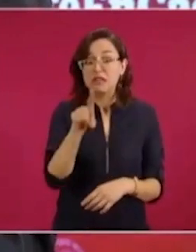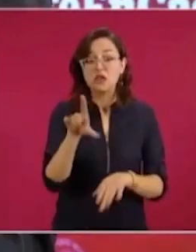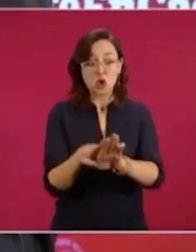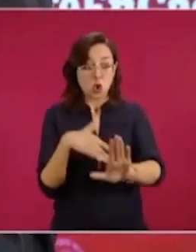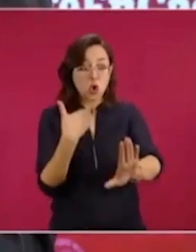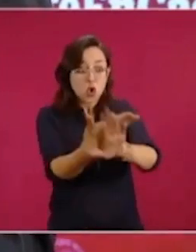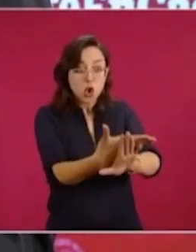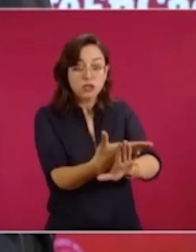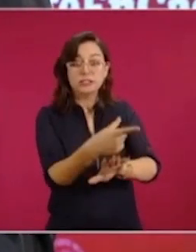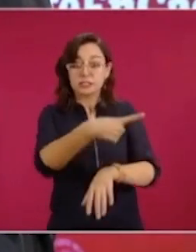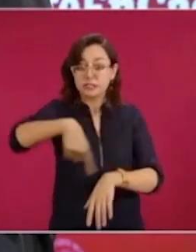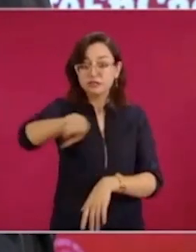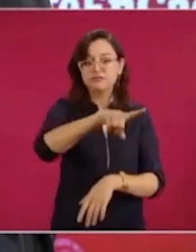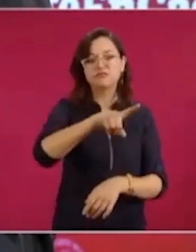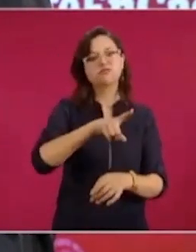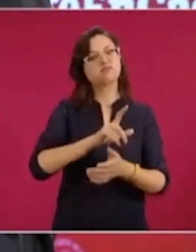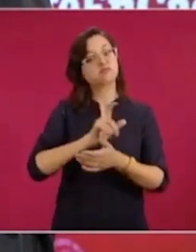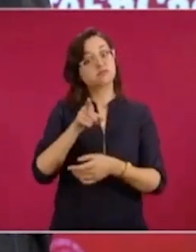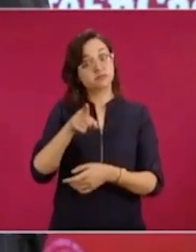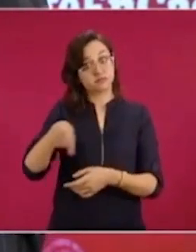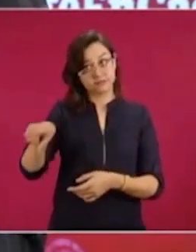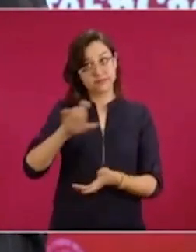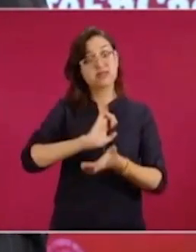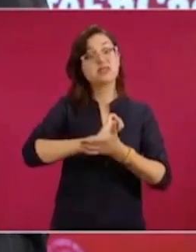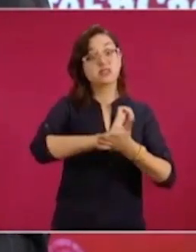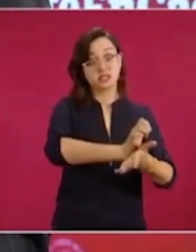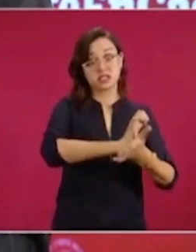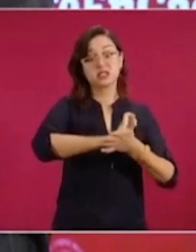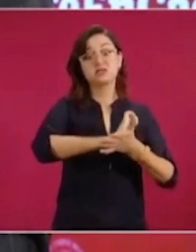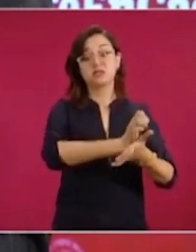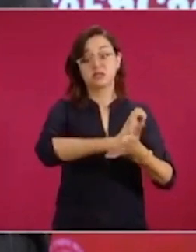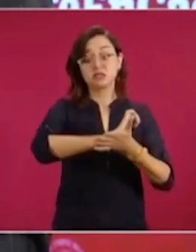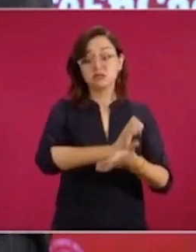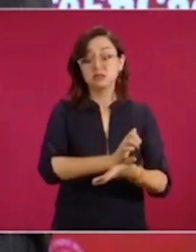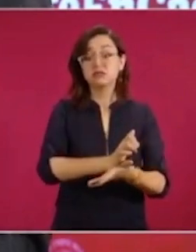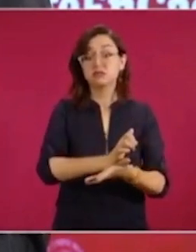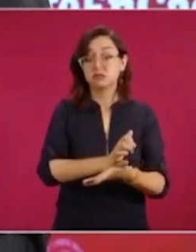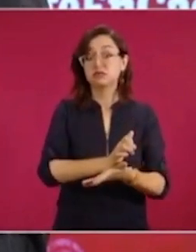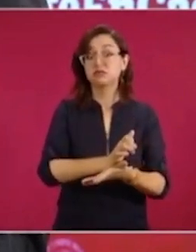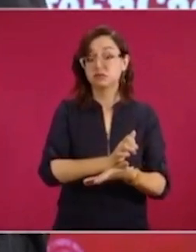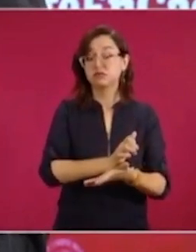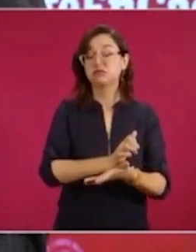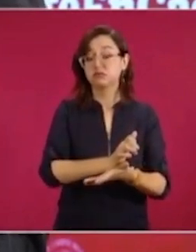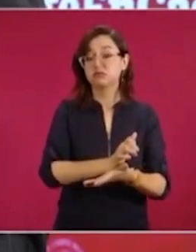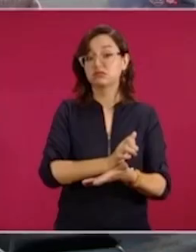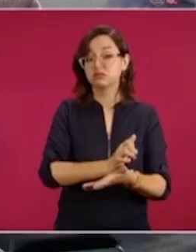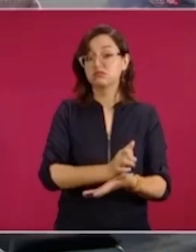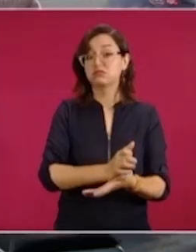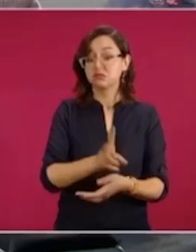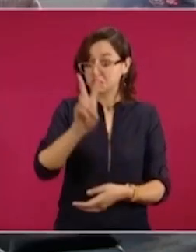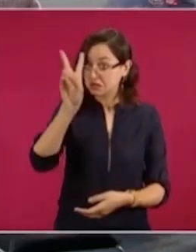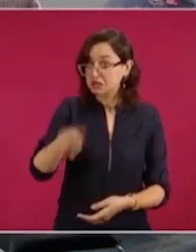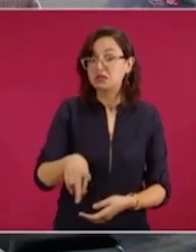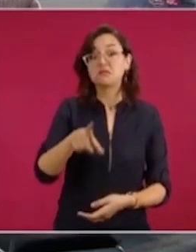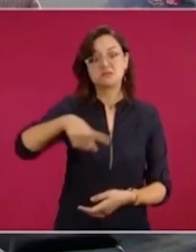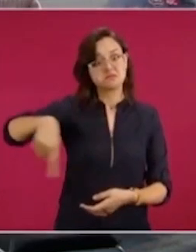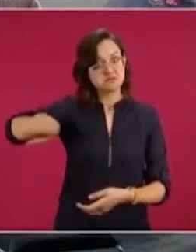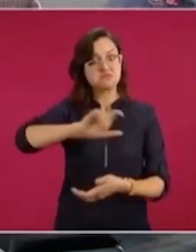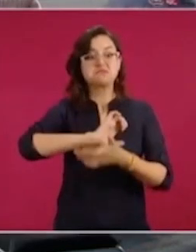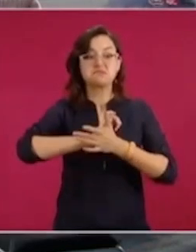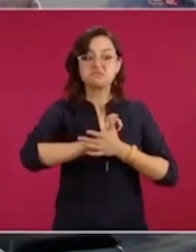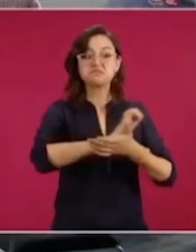así se llama, discriminación.